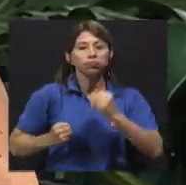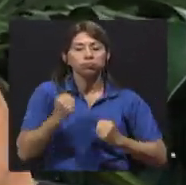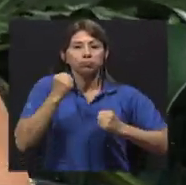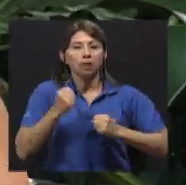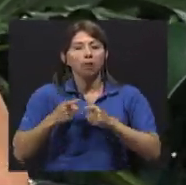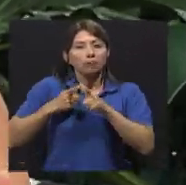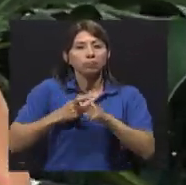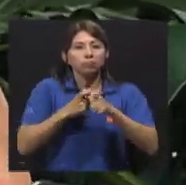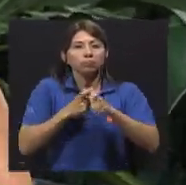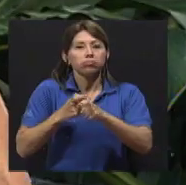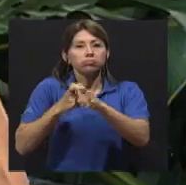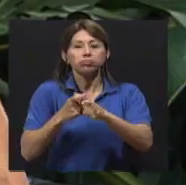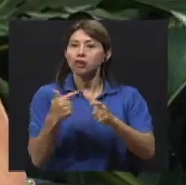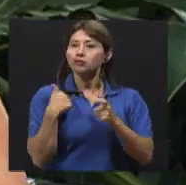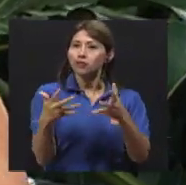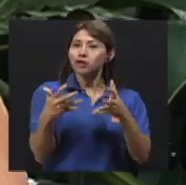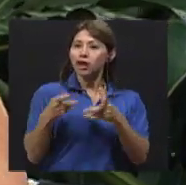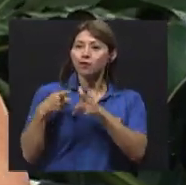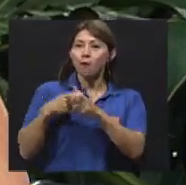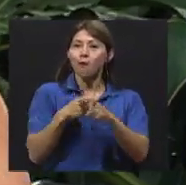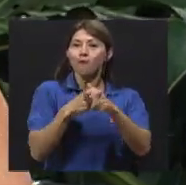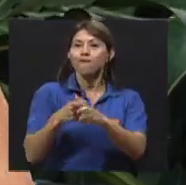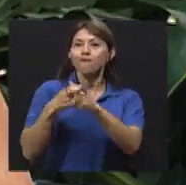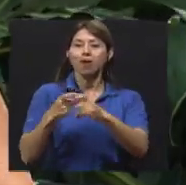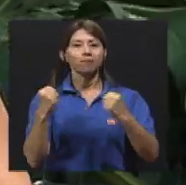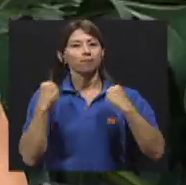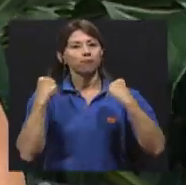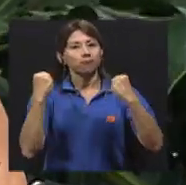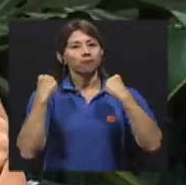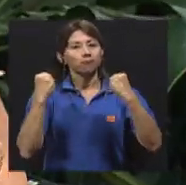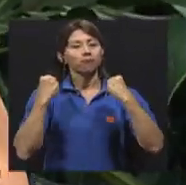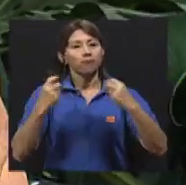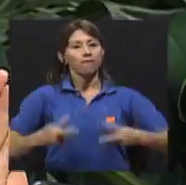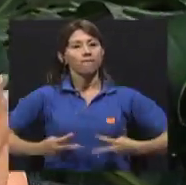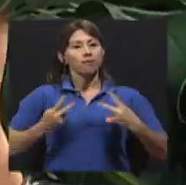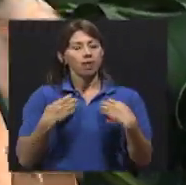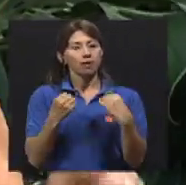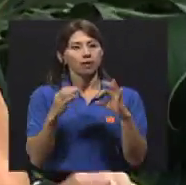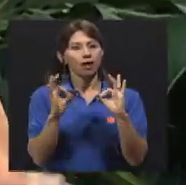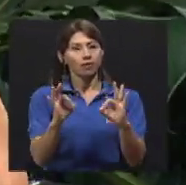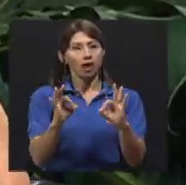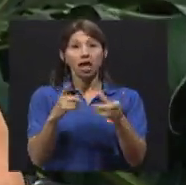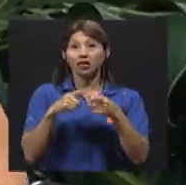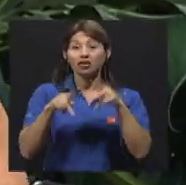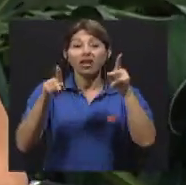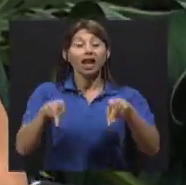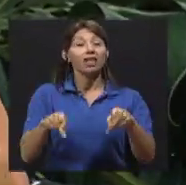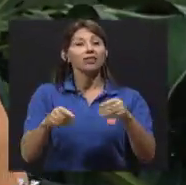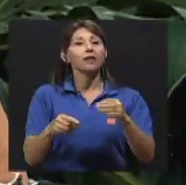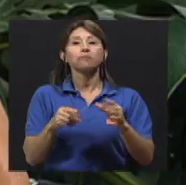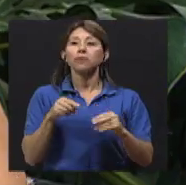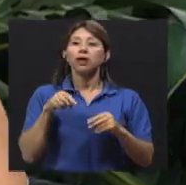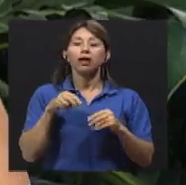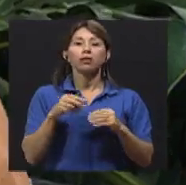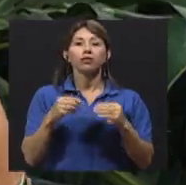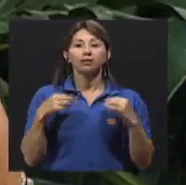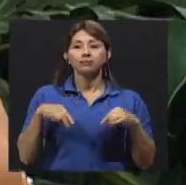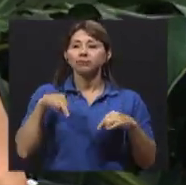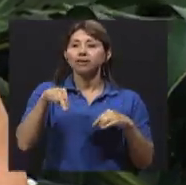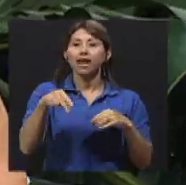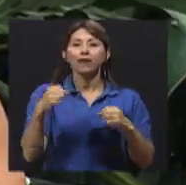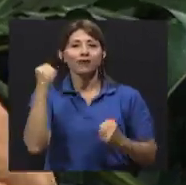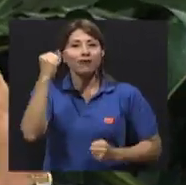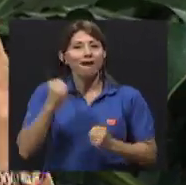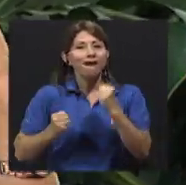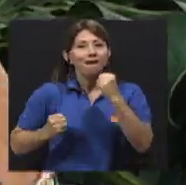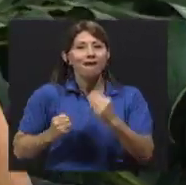que quiero hacer ejercicio, quiero tener vida saludable, salen a correr, pero, por ejemplo, que ahora lo vamos a hablar más adelante, se les olvida que hay que ir con